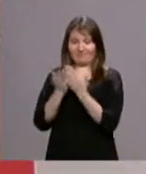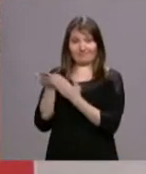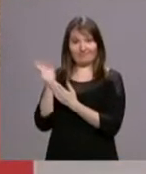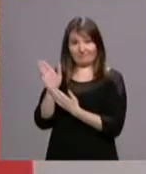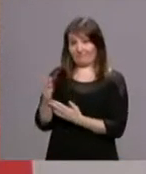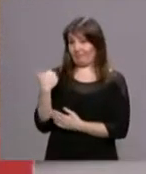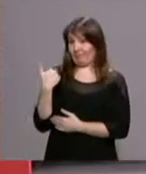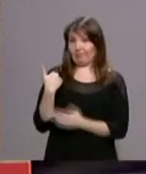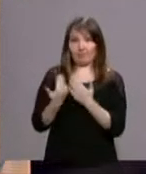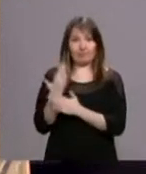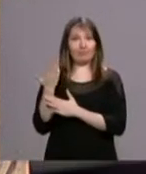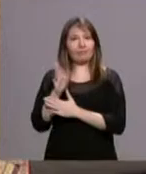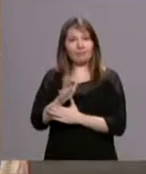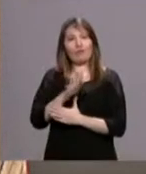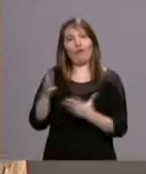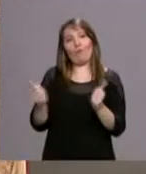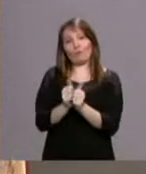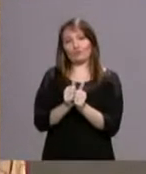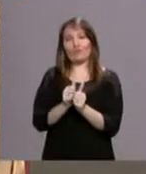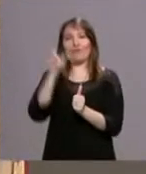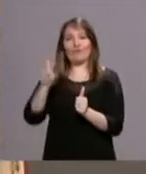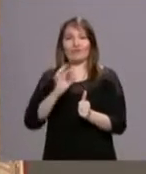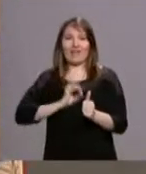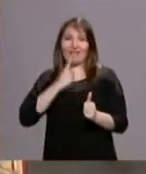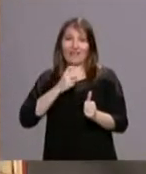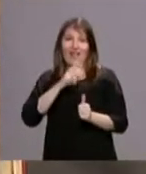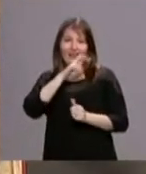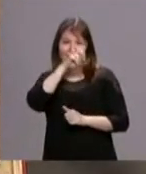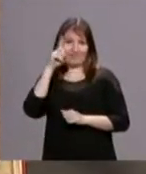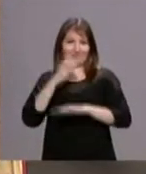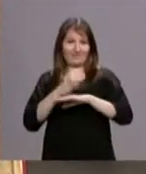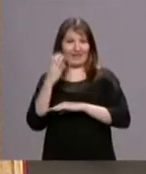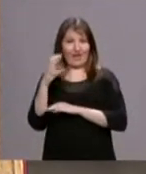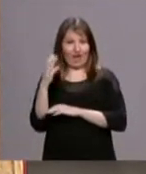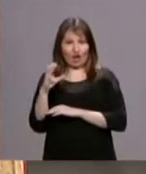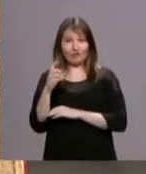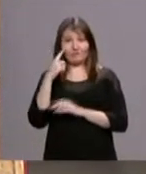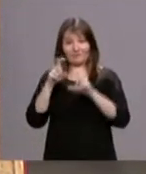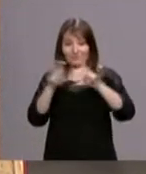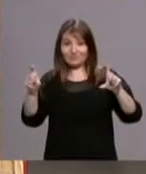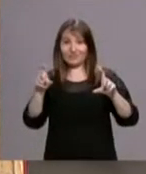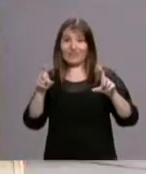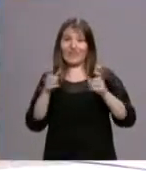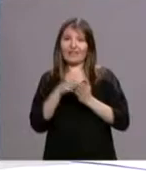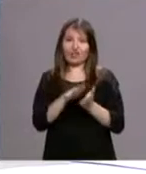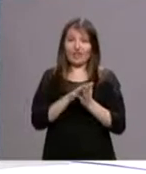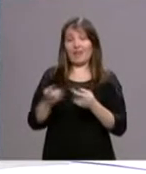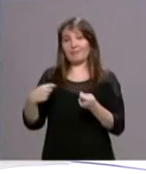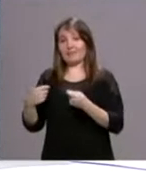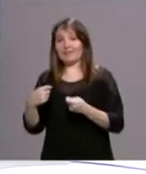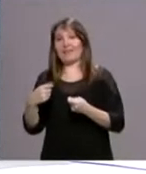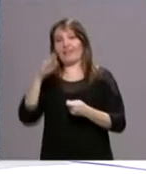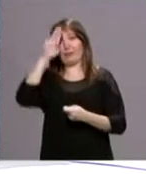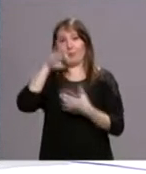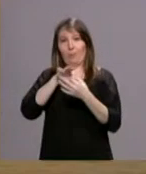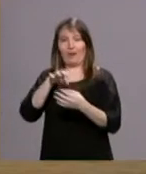presentar junto al autor el Cardenal Osoro. Aquí lo están viendo, editado por Romana Editorial y la librería Editrice Vaticana. Se